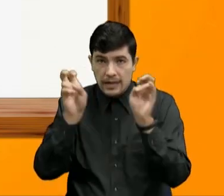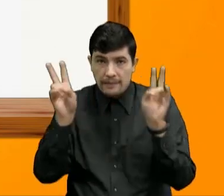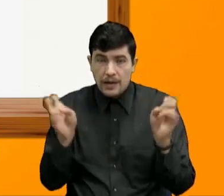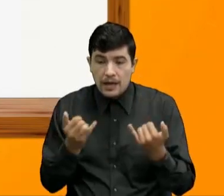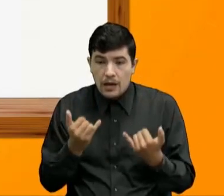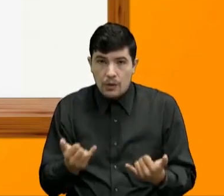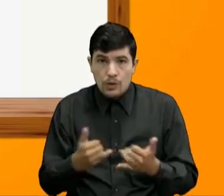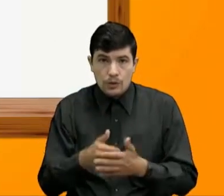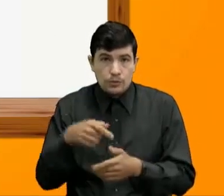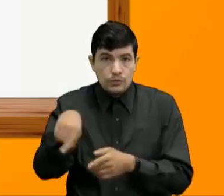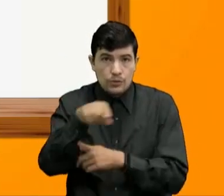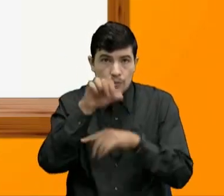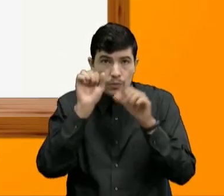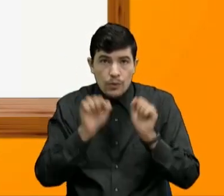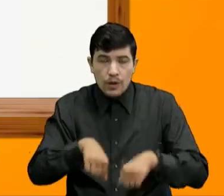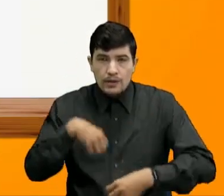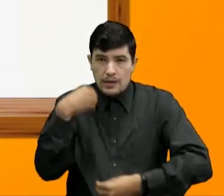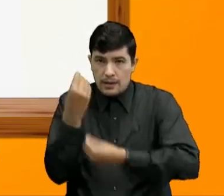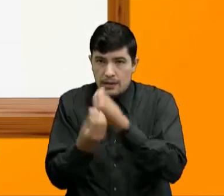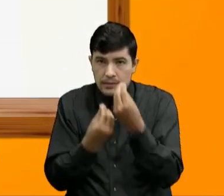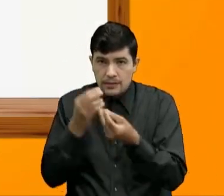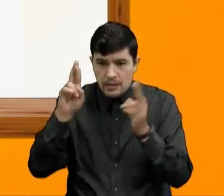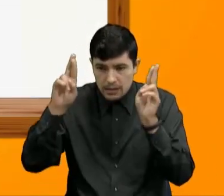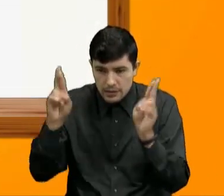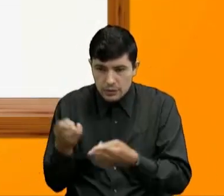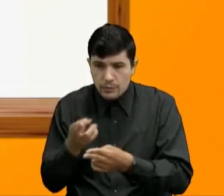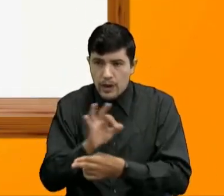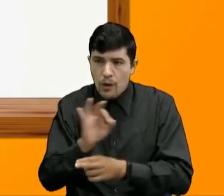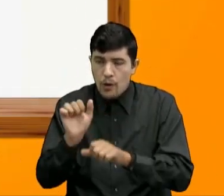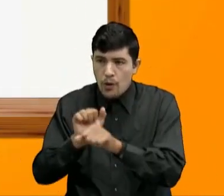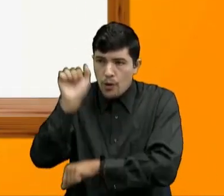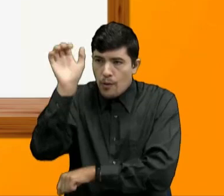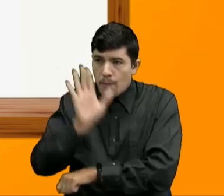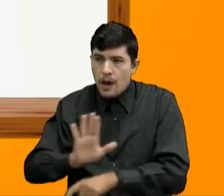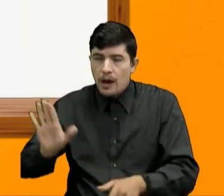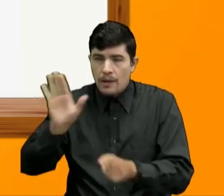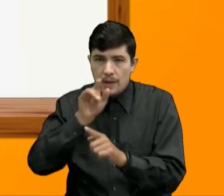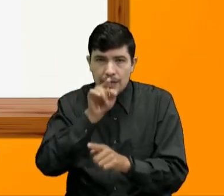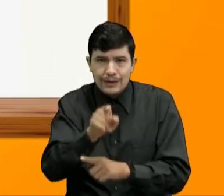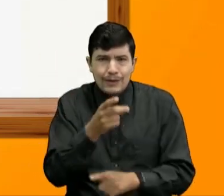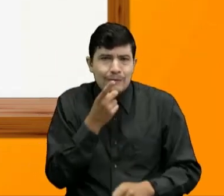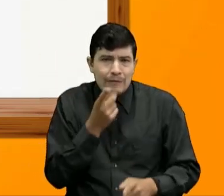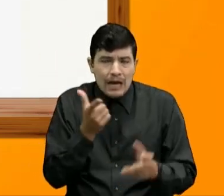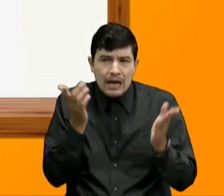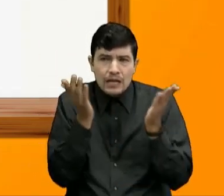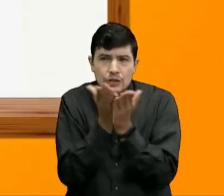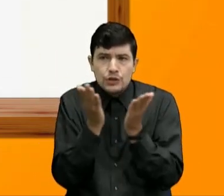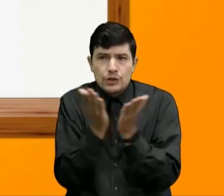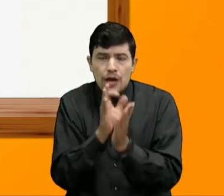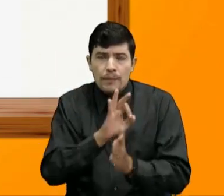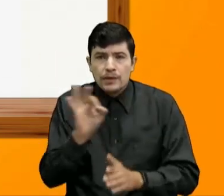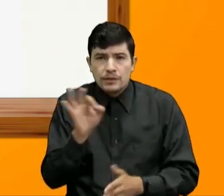Puedes hacer Un resumen O un mapa Para que así Sea más fácil Estudiar y aprender